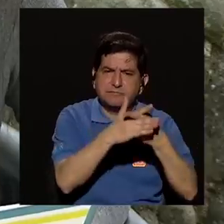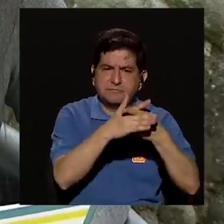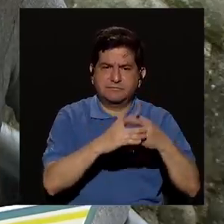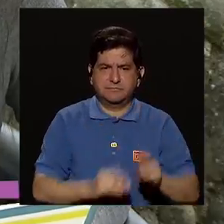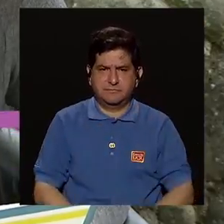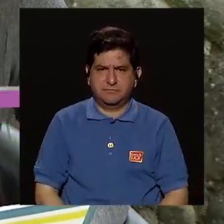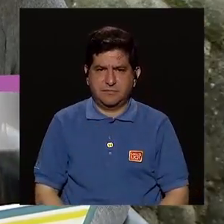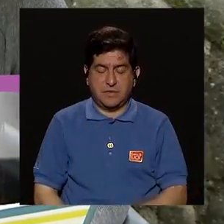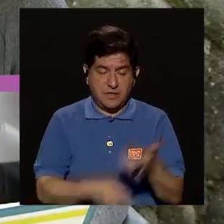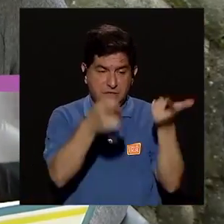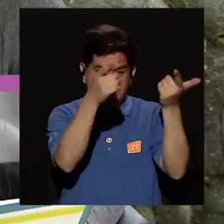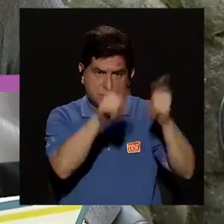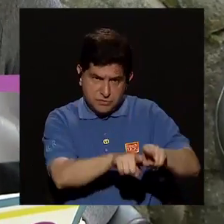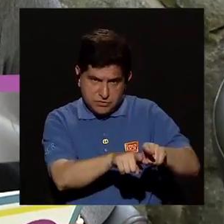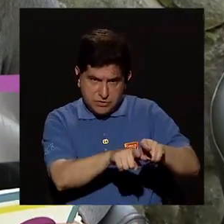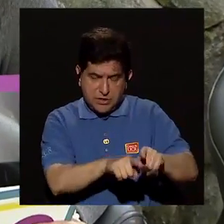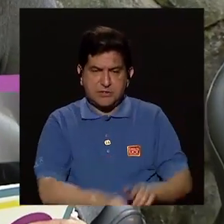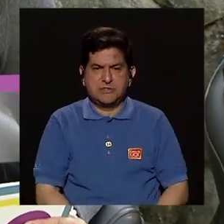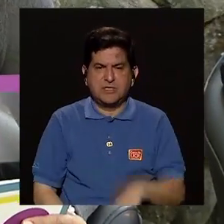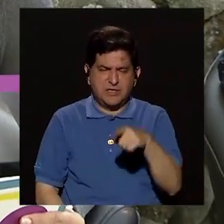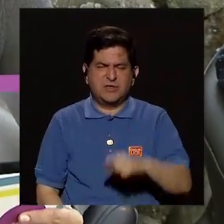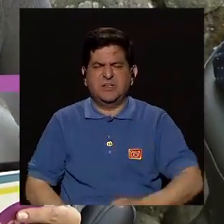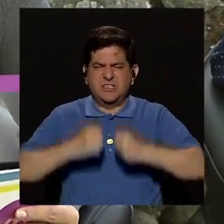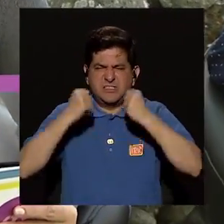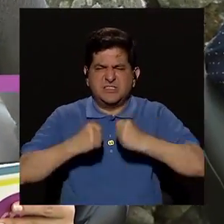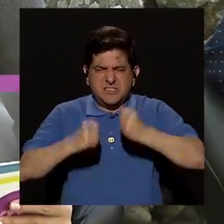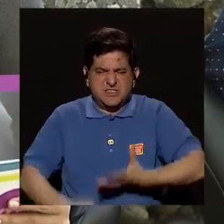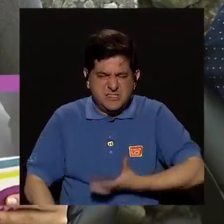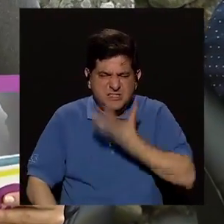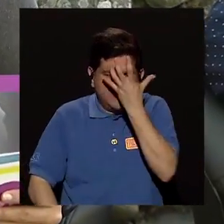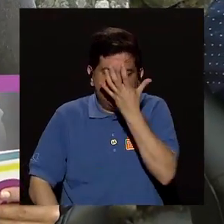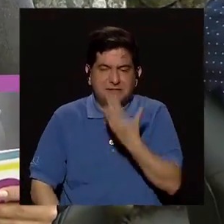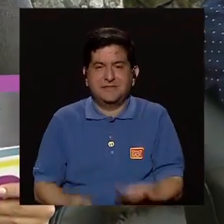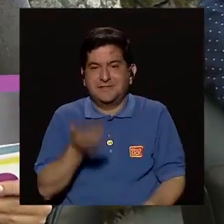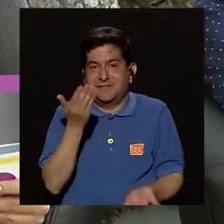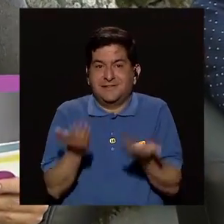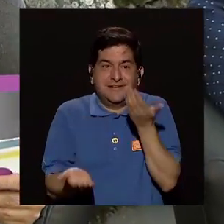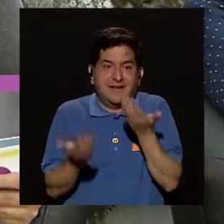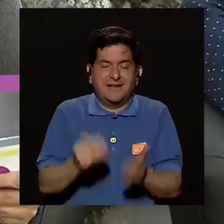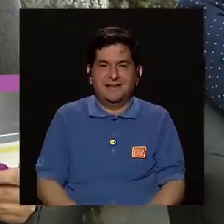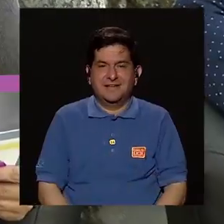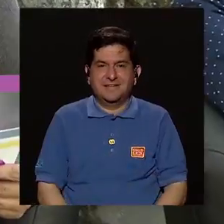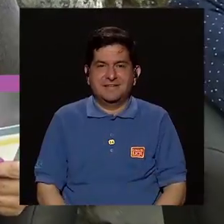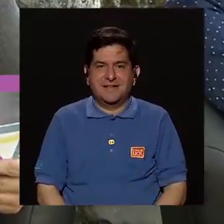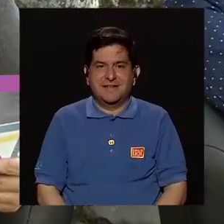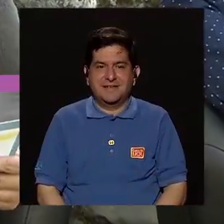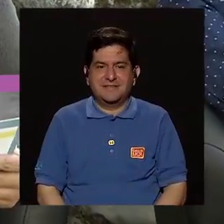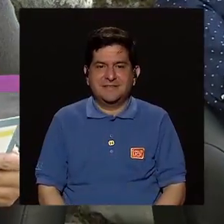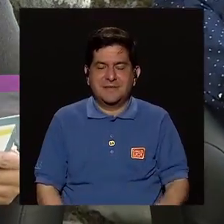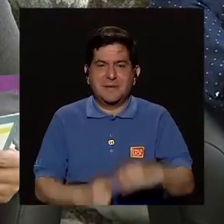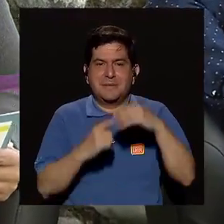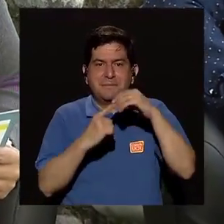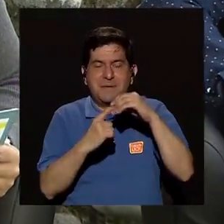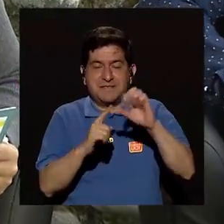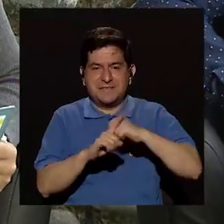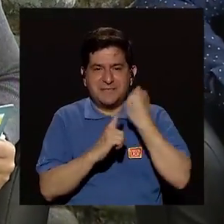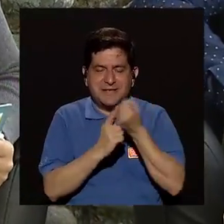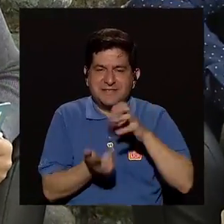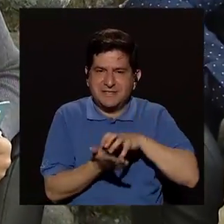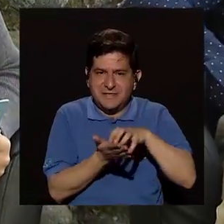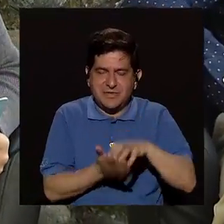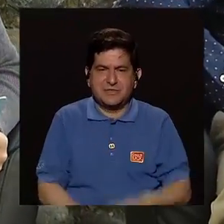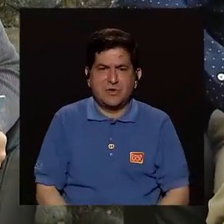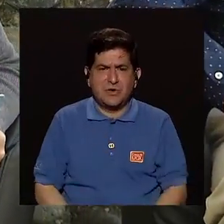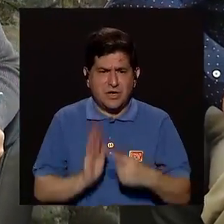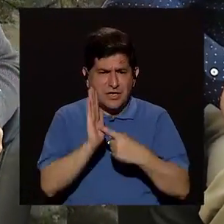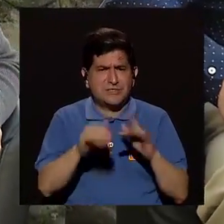y cuando eso sucede por ejemplo con los berrinches que suelen ser muy la duda principal de los padres de familia además